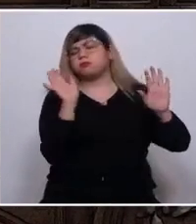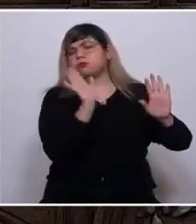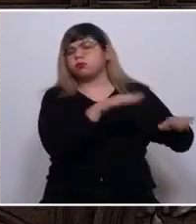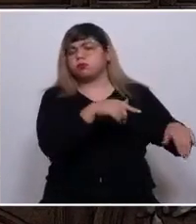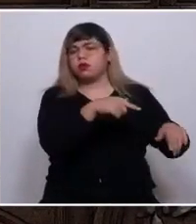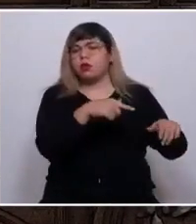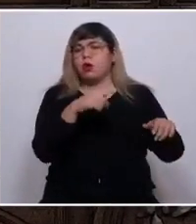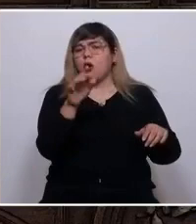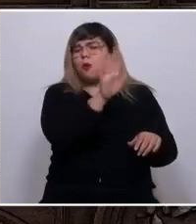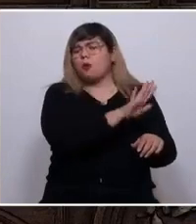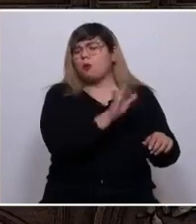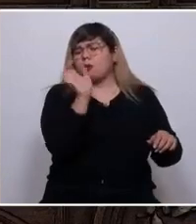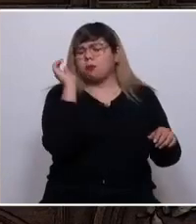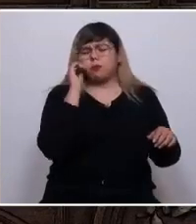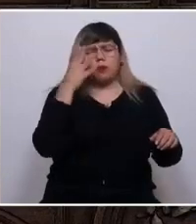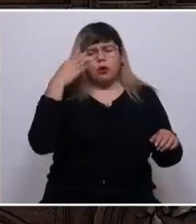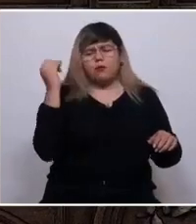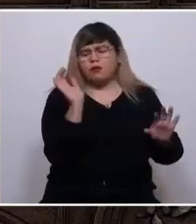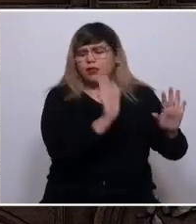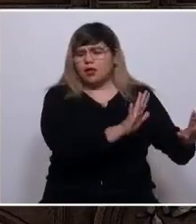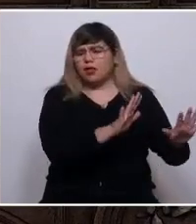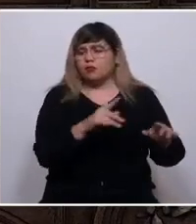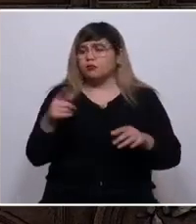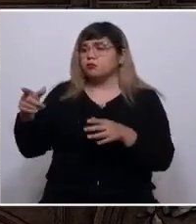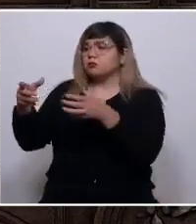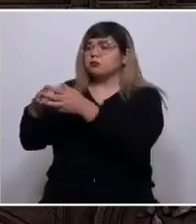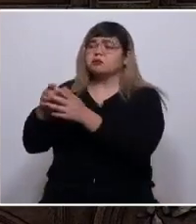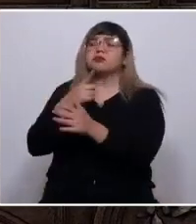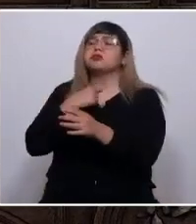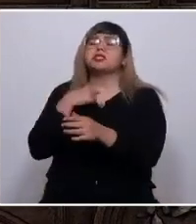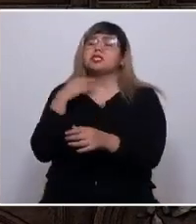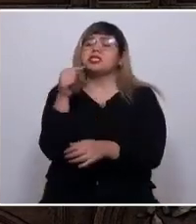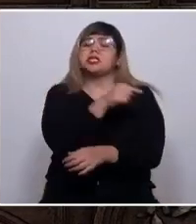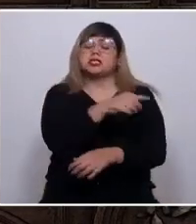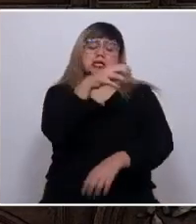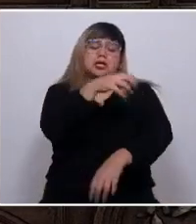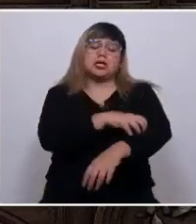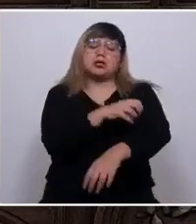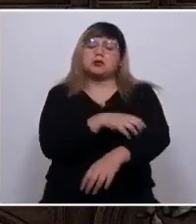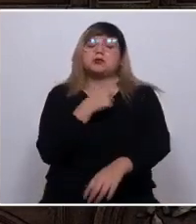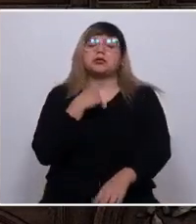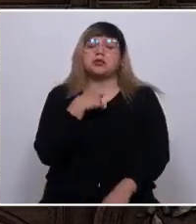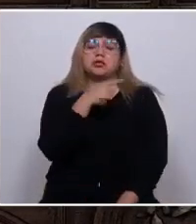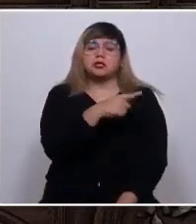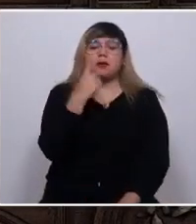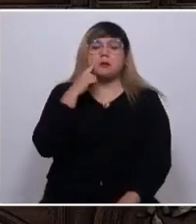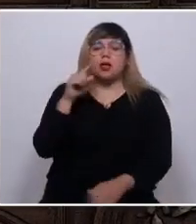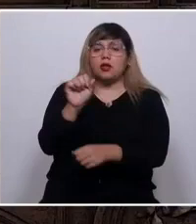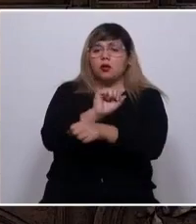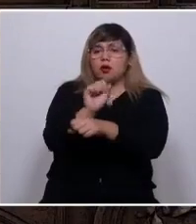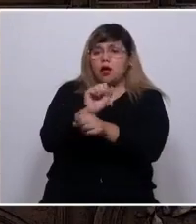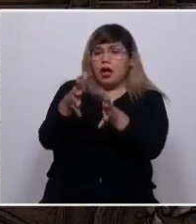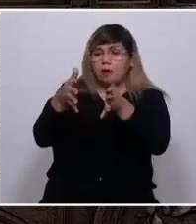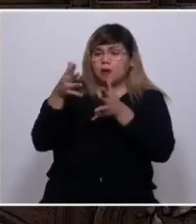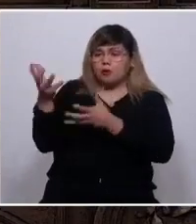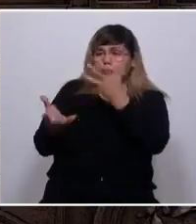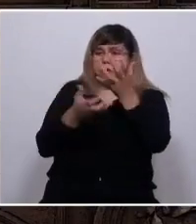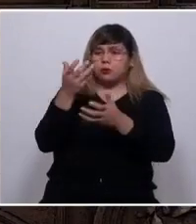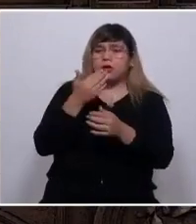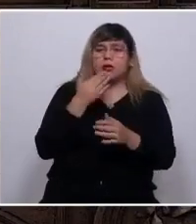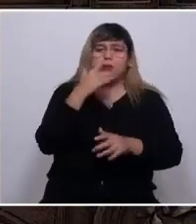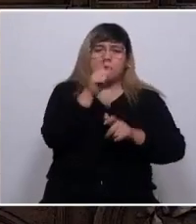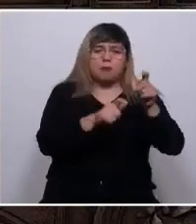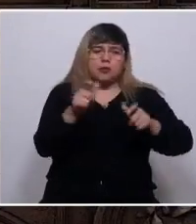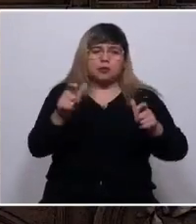acá no interesa. Pero les aseguro que si la quema de iglesias, de camiones, incluso de personas, fuera en el